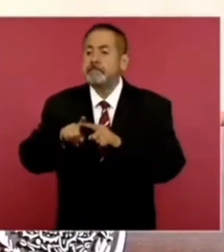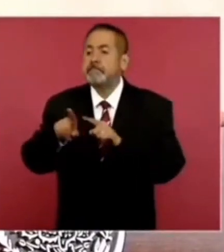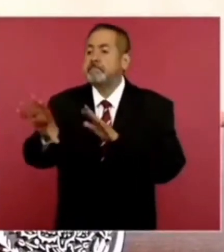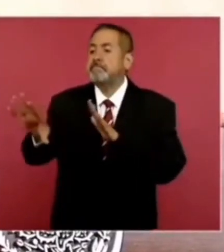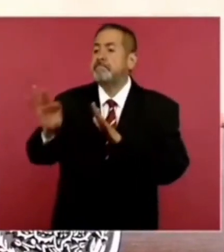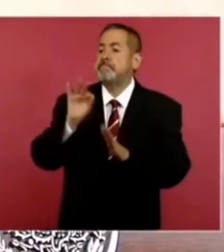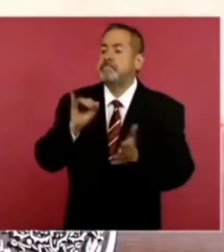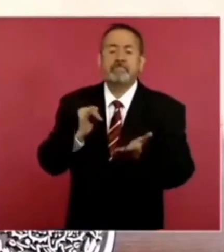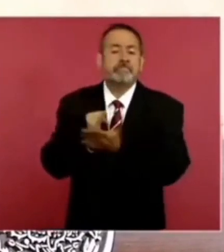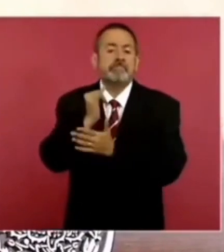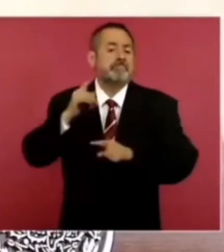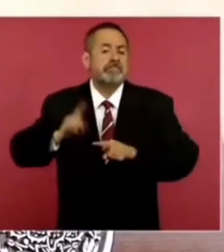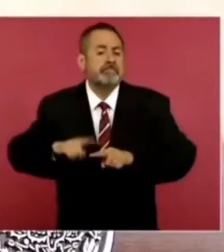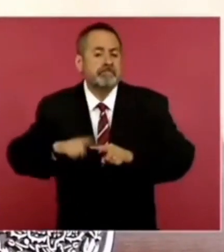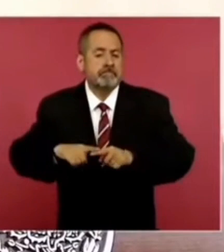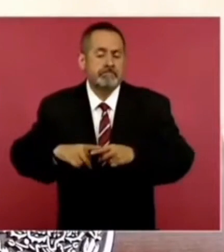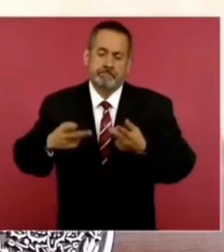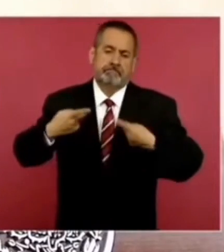El pueblo. Bueno.